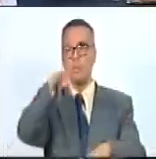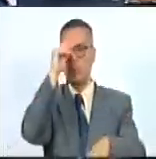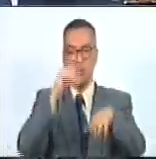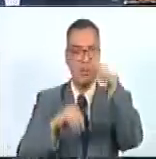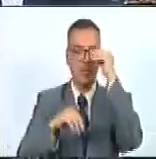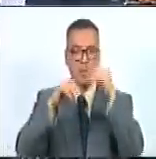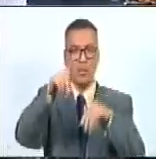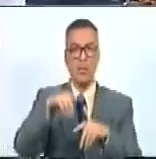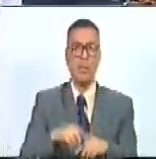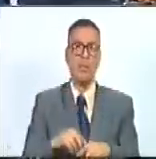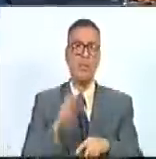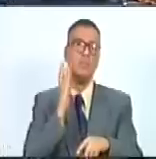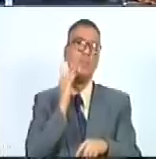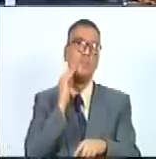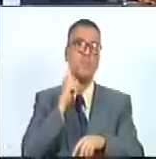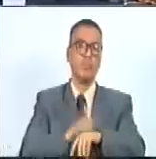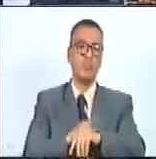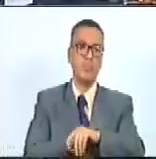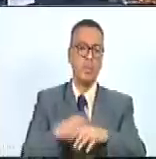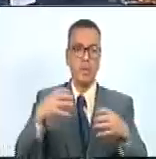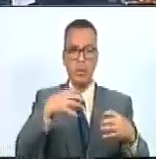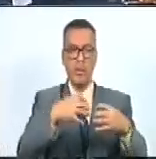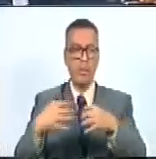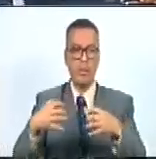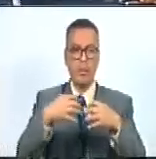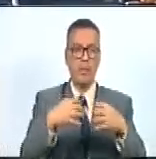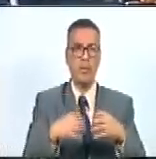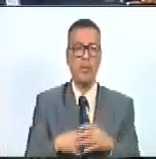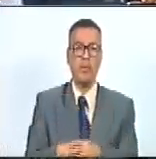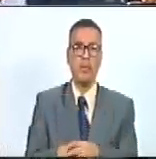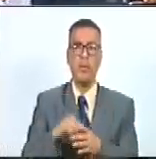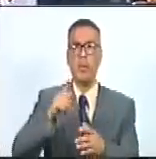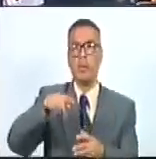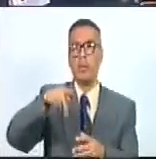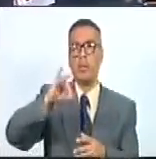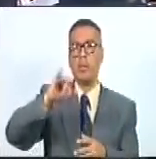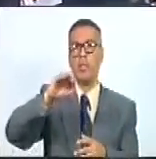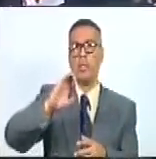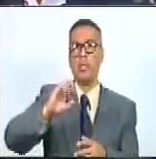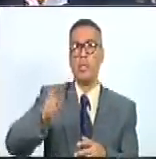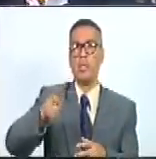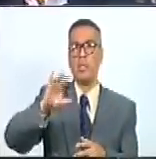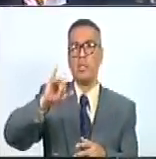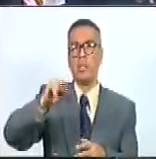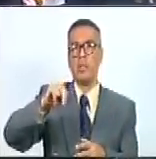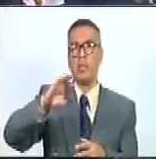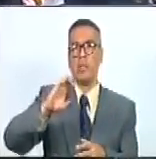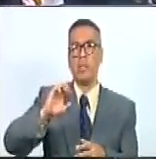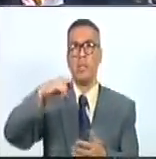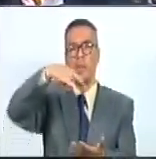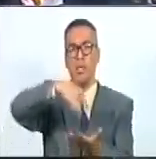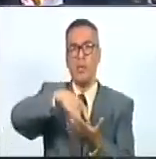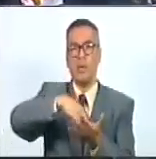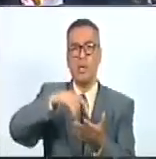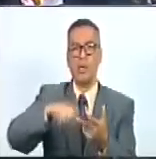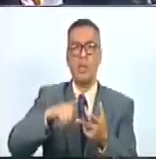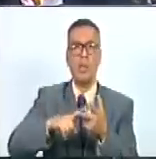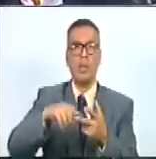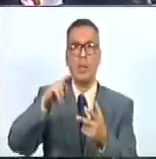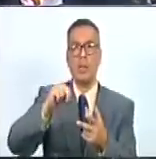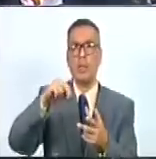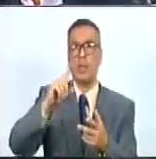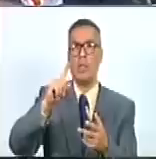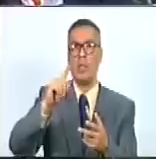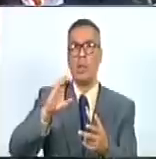en el caso de la batalla de Pichincha que como Carabobo Boyacá